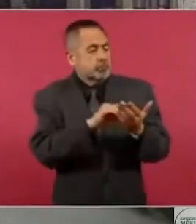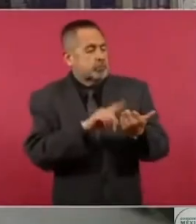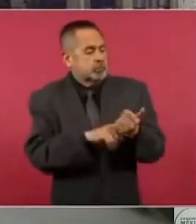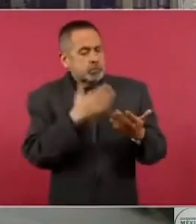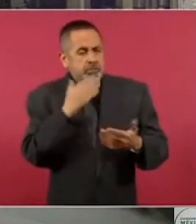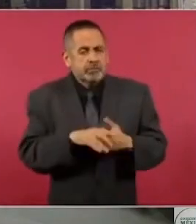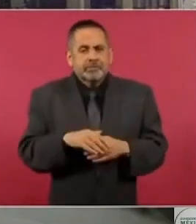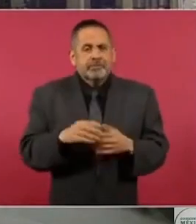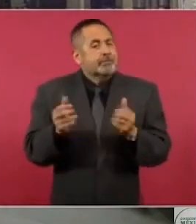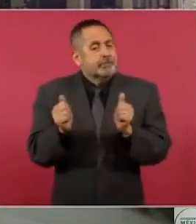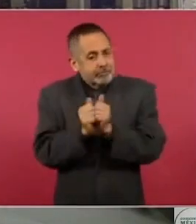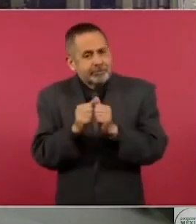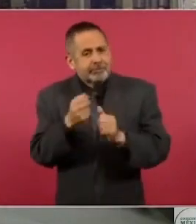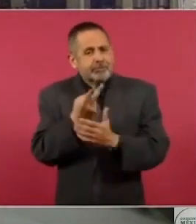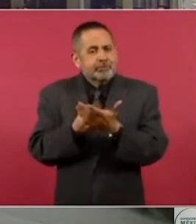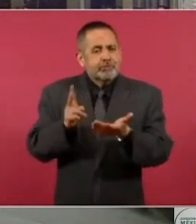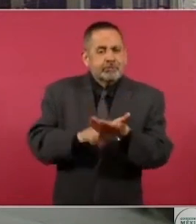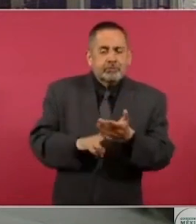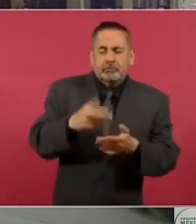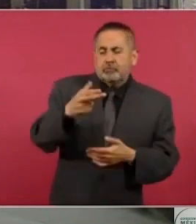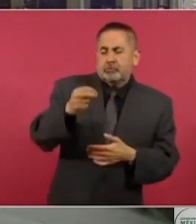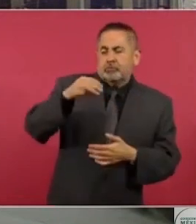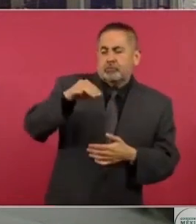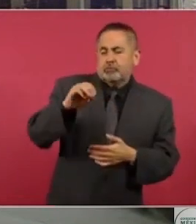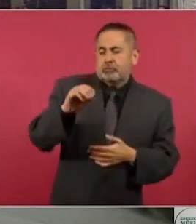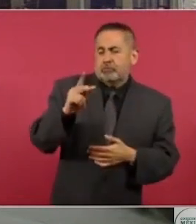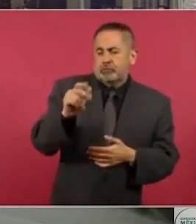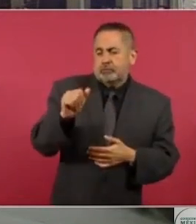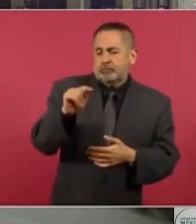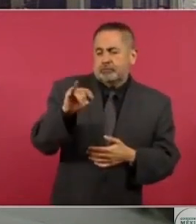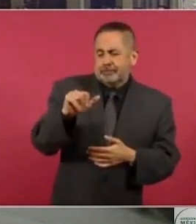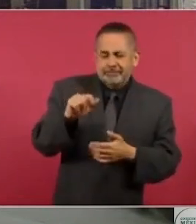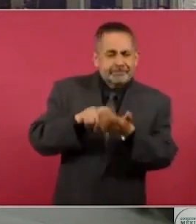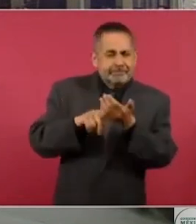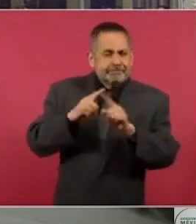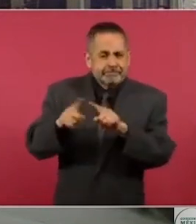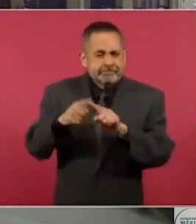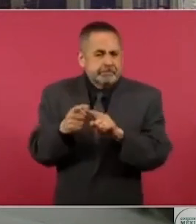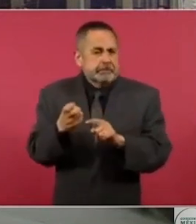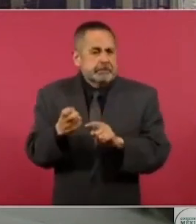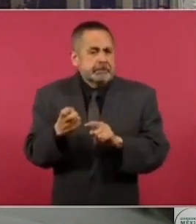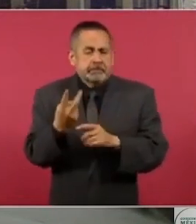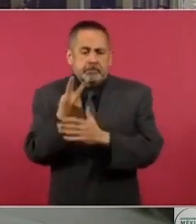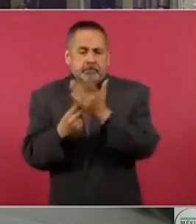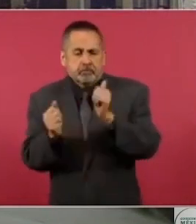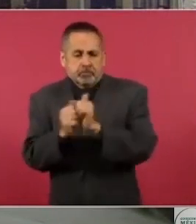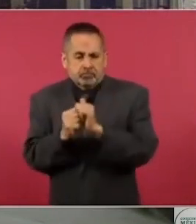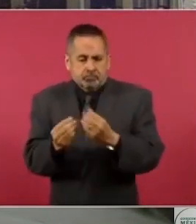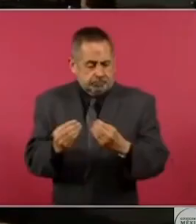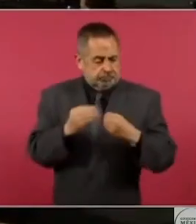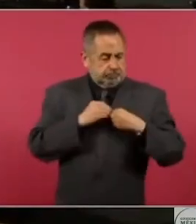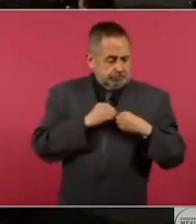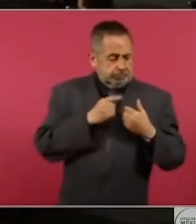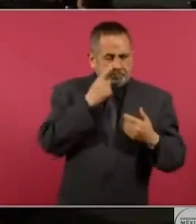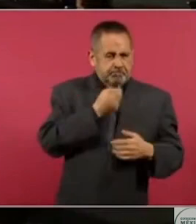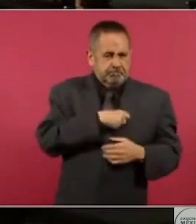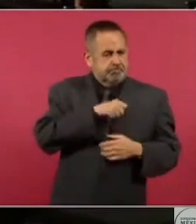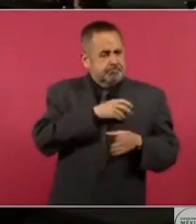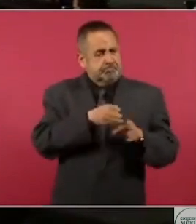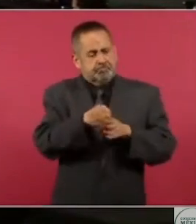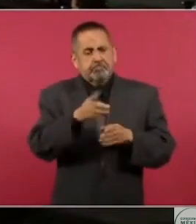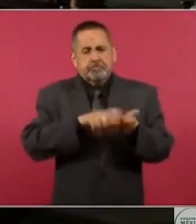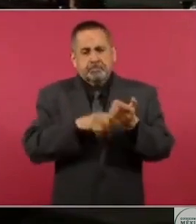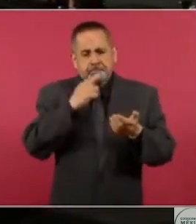mucha unión también en algunos lugares con esto y son las rutas de lo que es la salud en su máxima